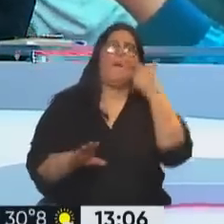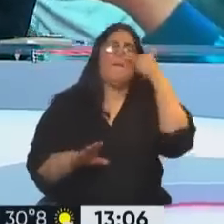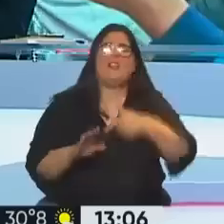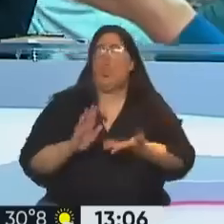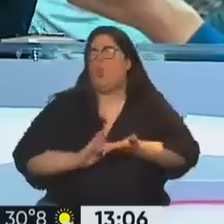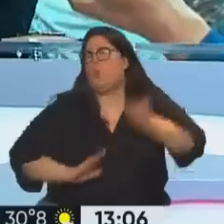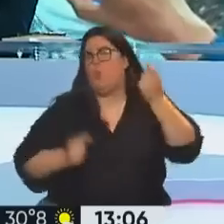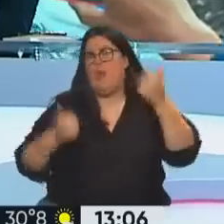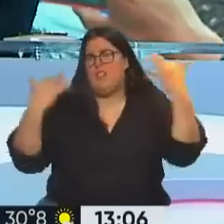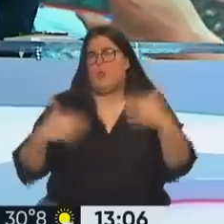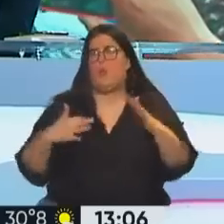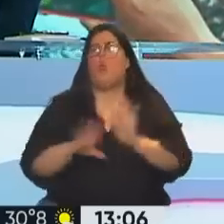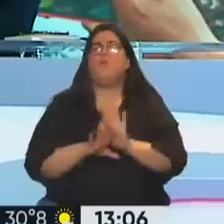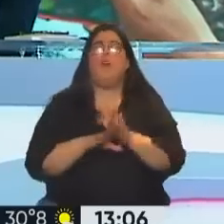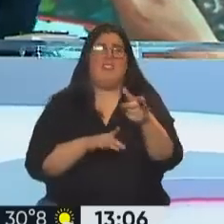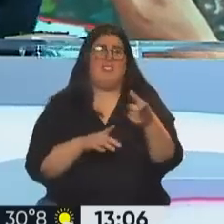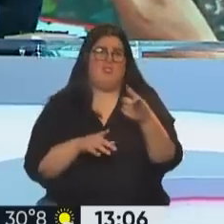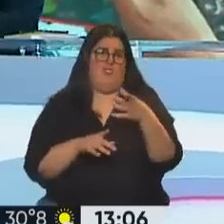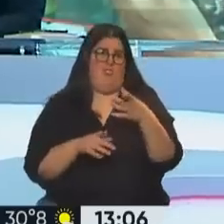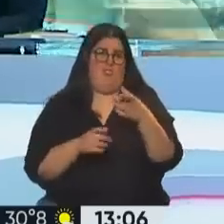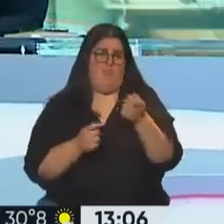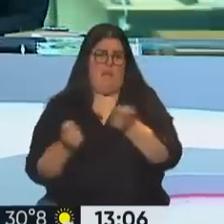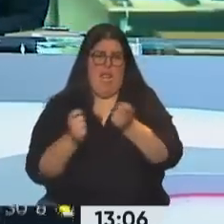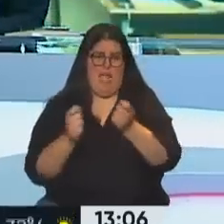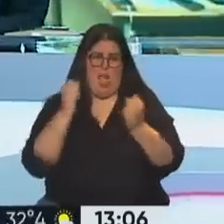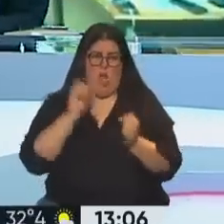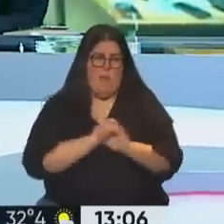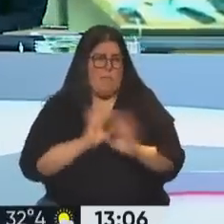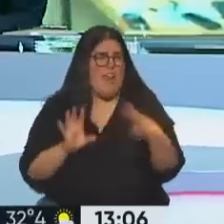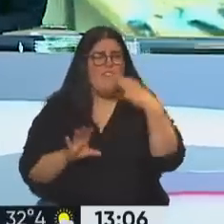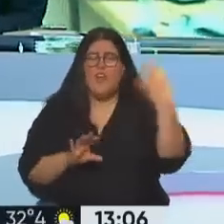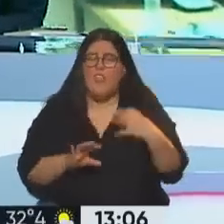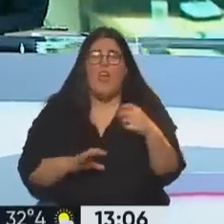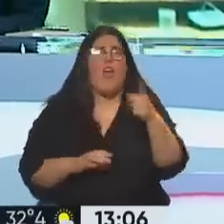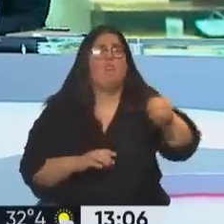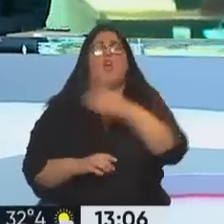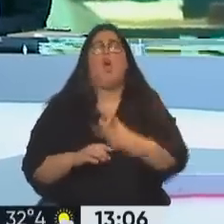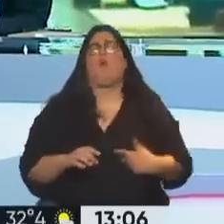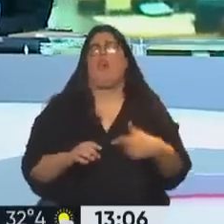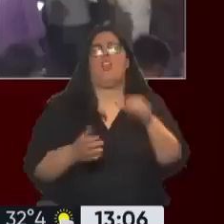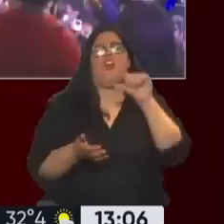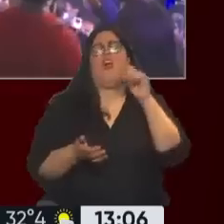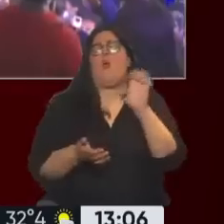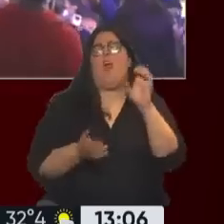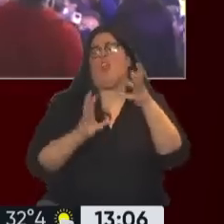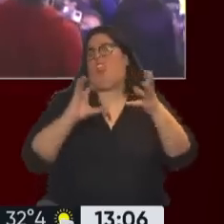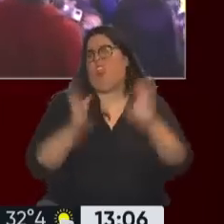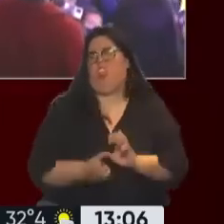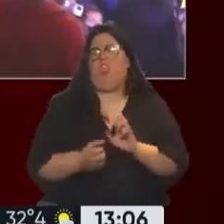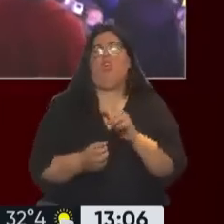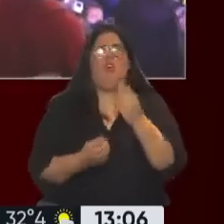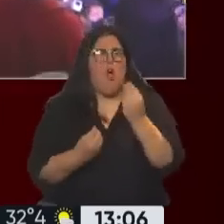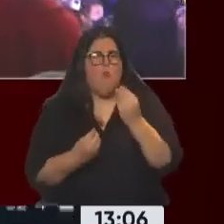O no pueden decir que es porque es mal manejo económico, han destrozado, pero realmente destrozado al país. dices, hay crisis, ¿por qué hay crisis?